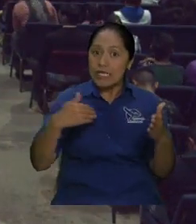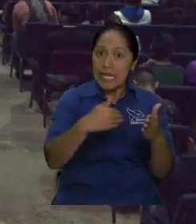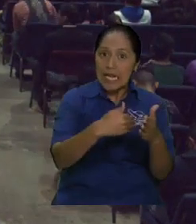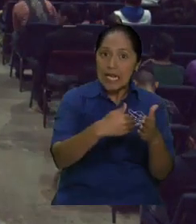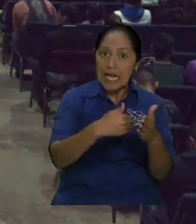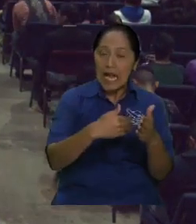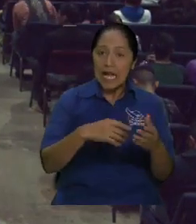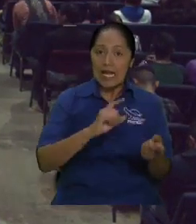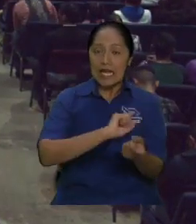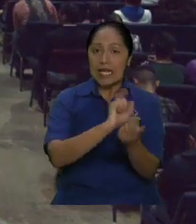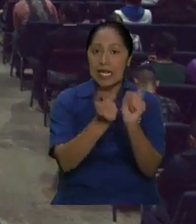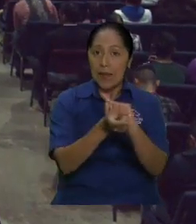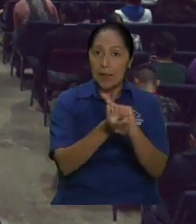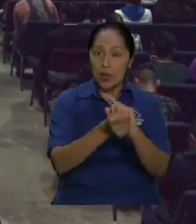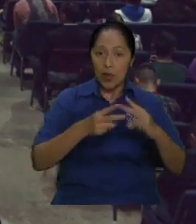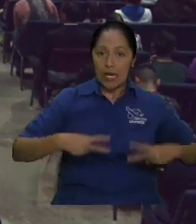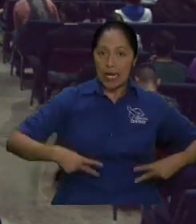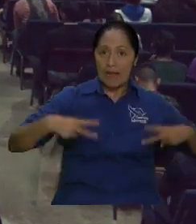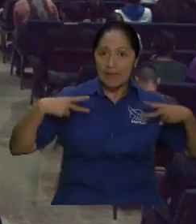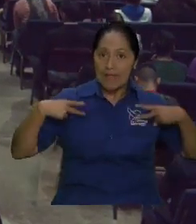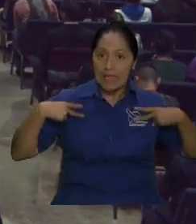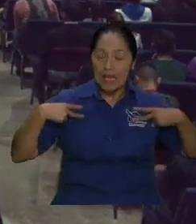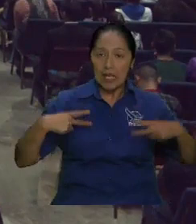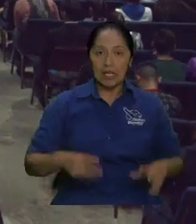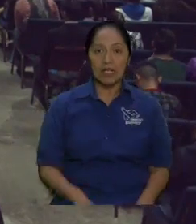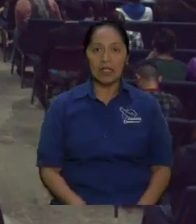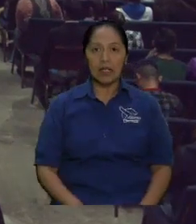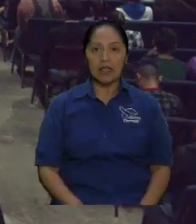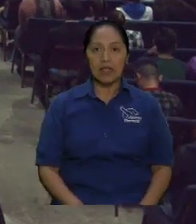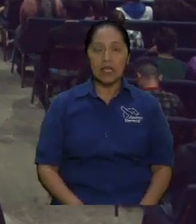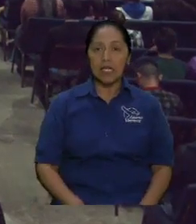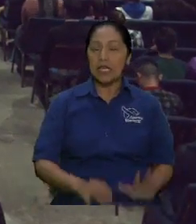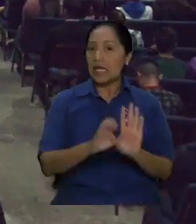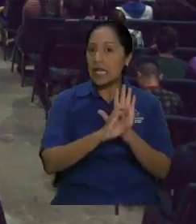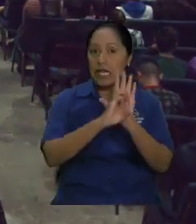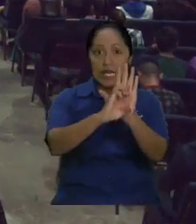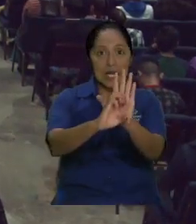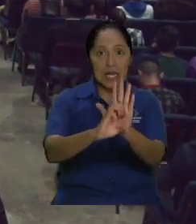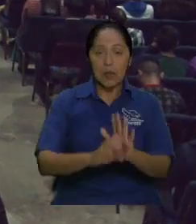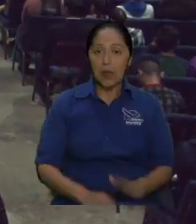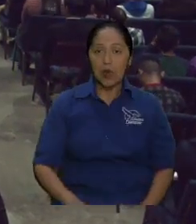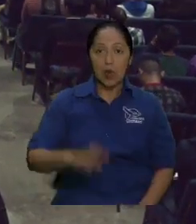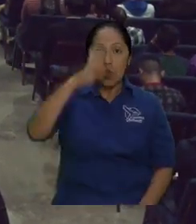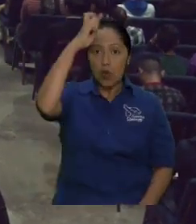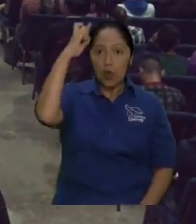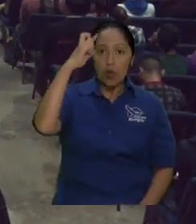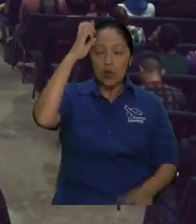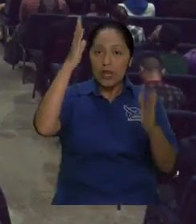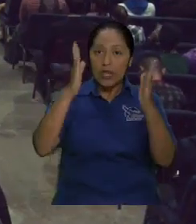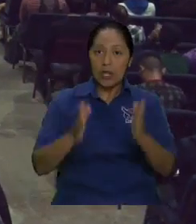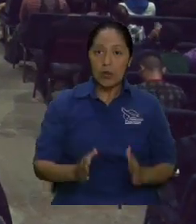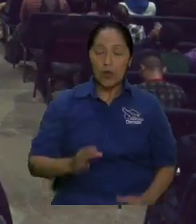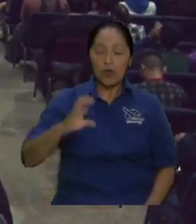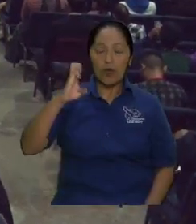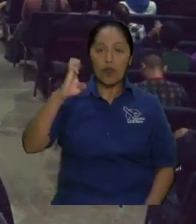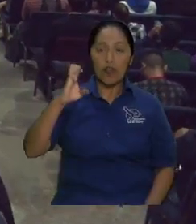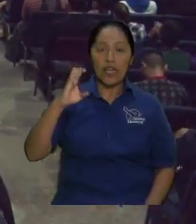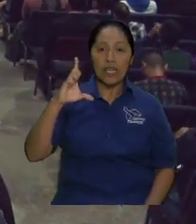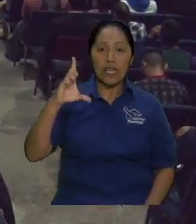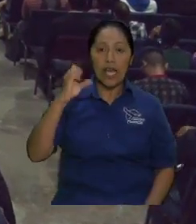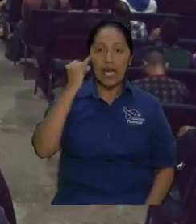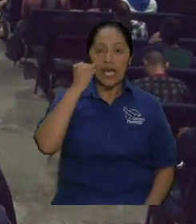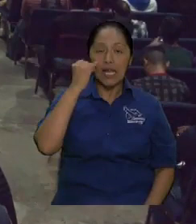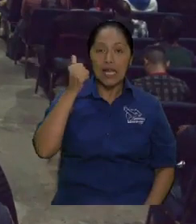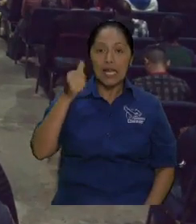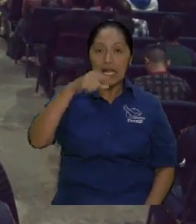que primero le están dando carne y pan a un cuervo y luego le están dando de un pan que procede